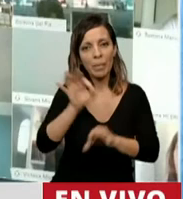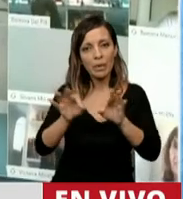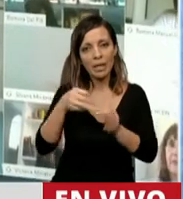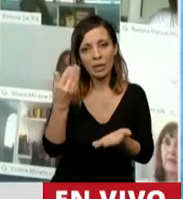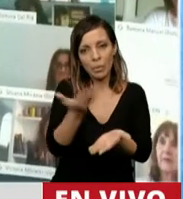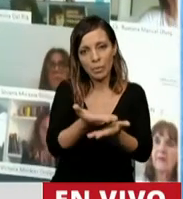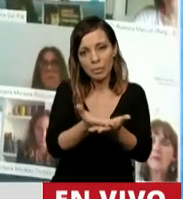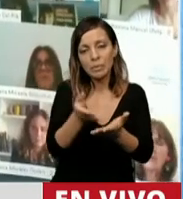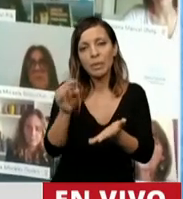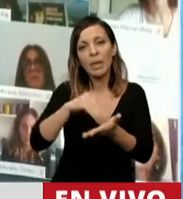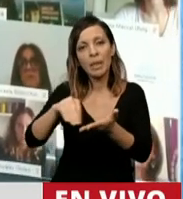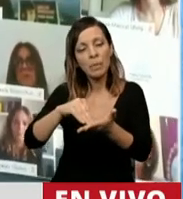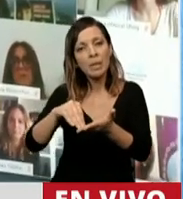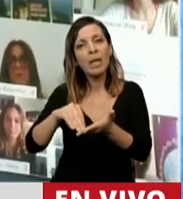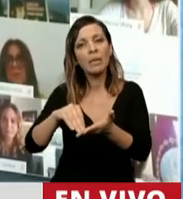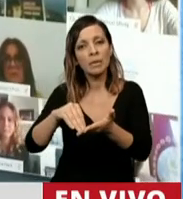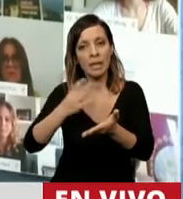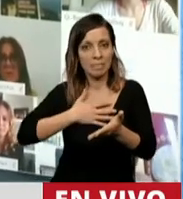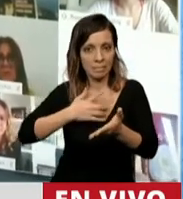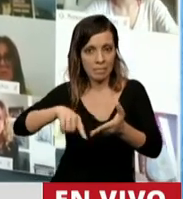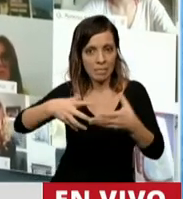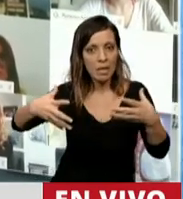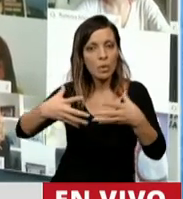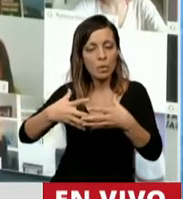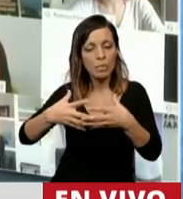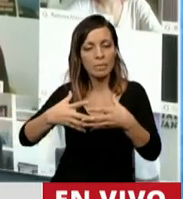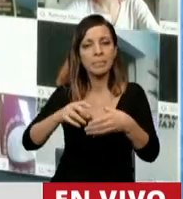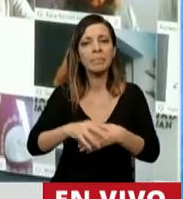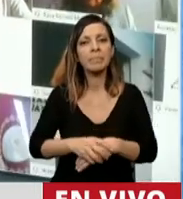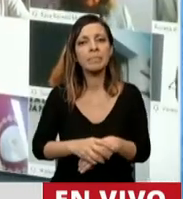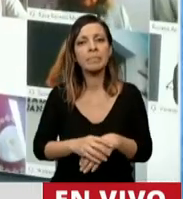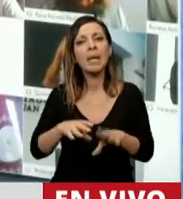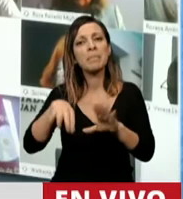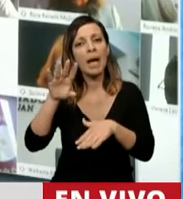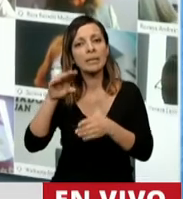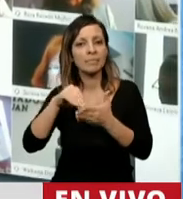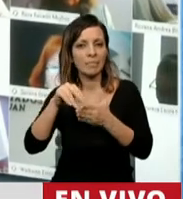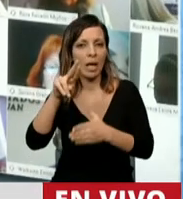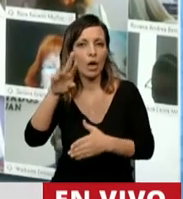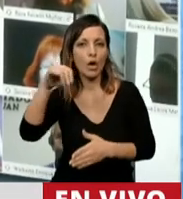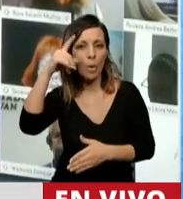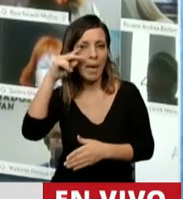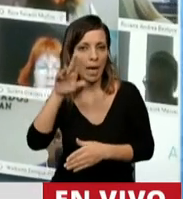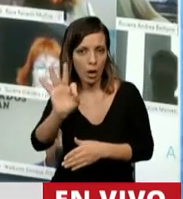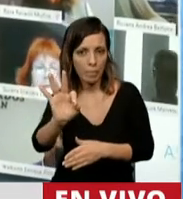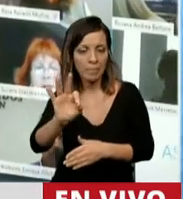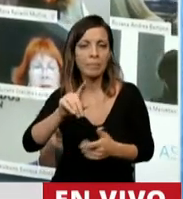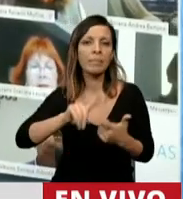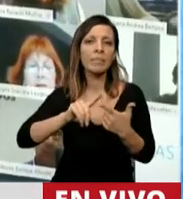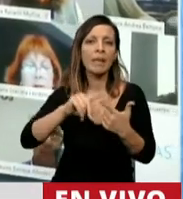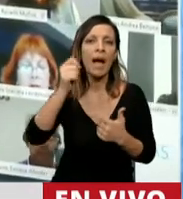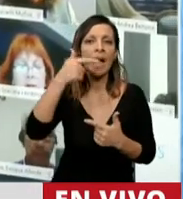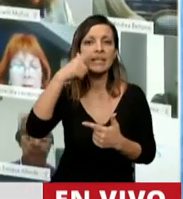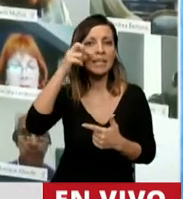diputados de nuestro bloque, en particular los diputados Hugo Romero y Alberto Aceff,